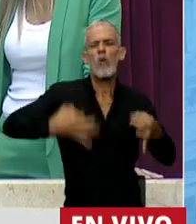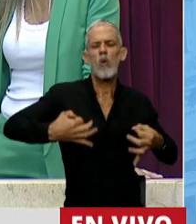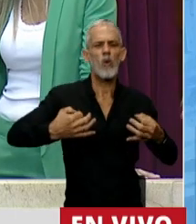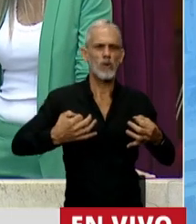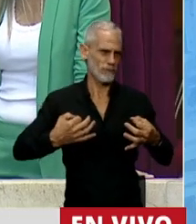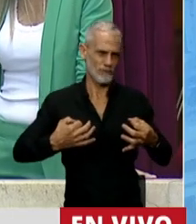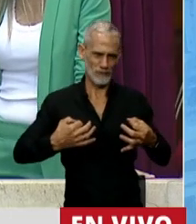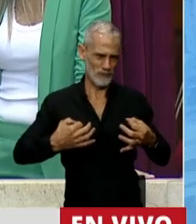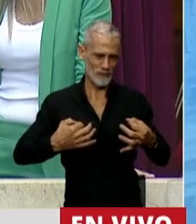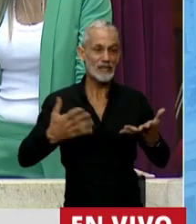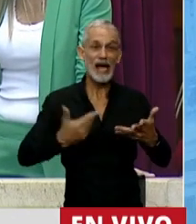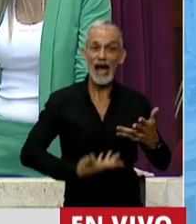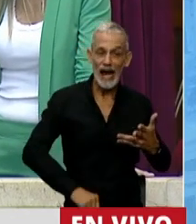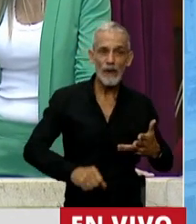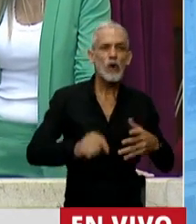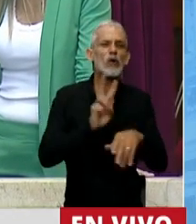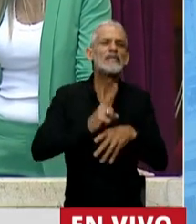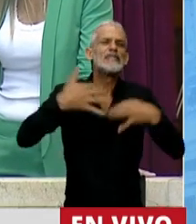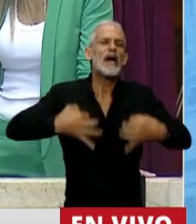Pregonar que el aborto es seguro